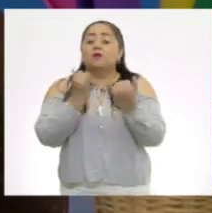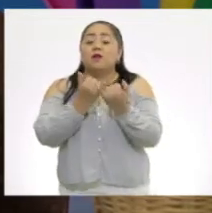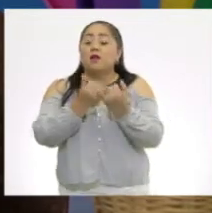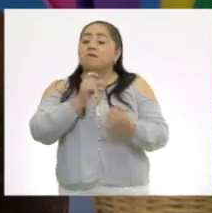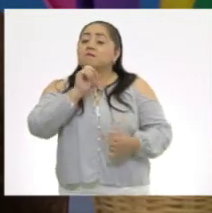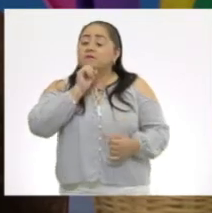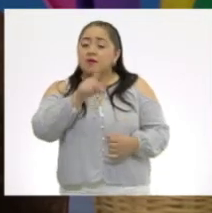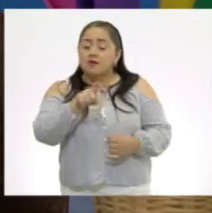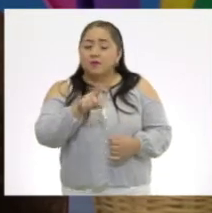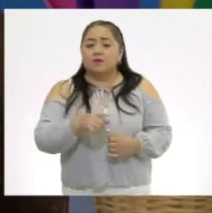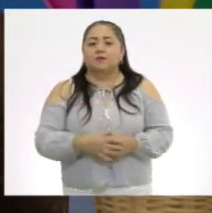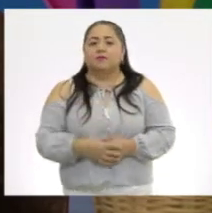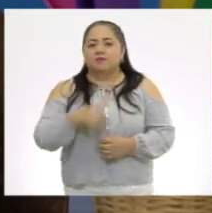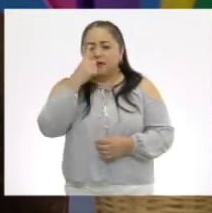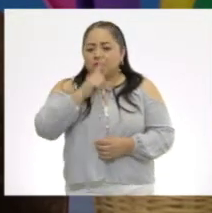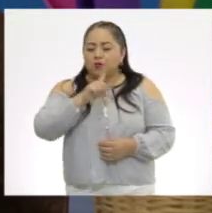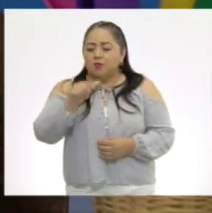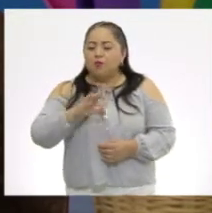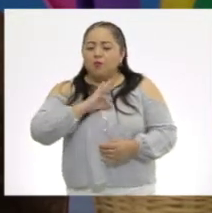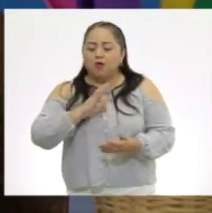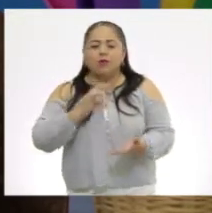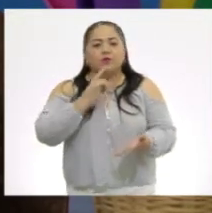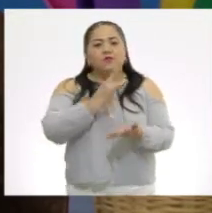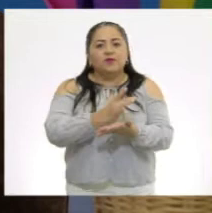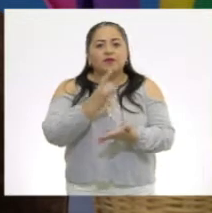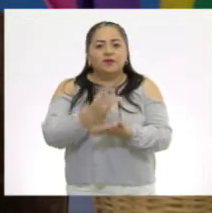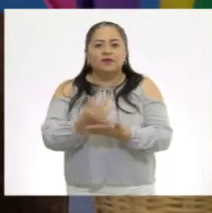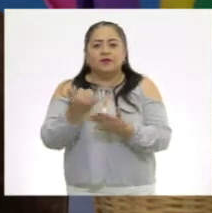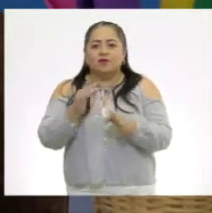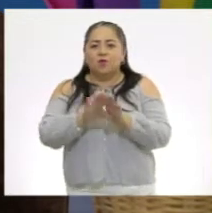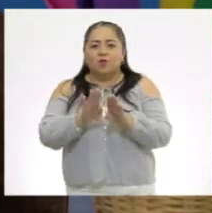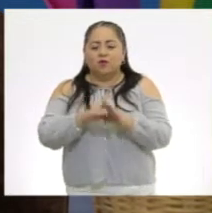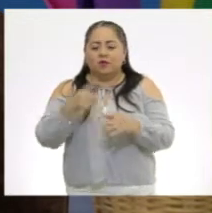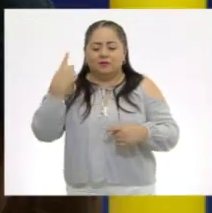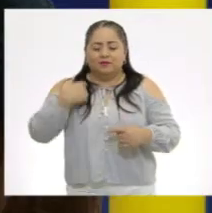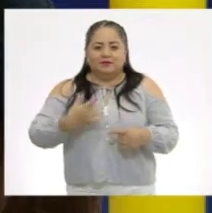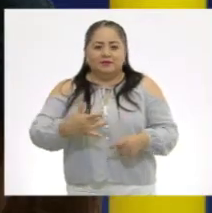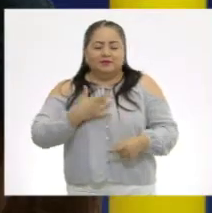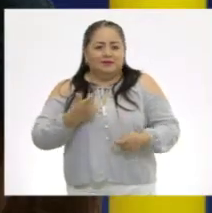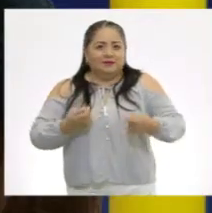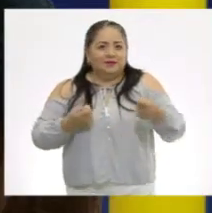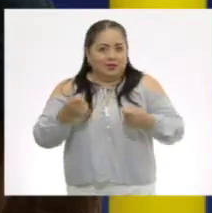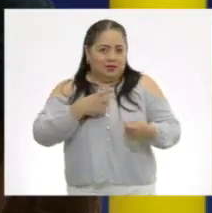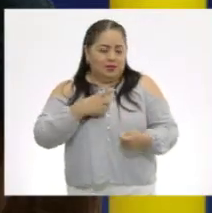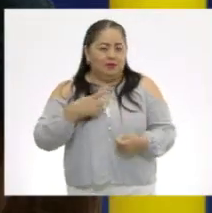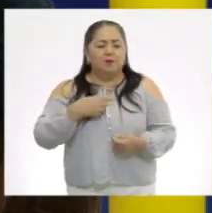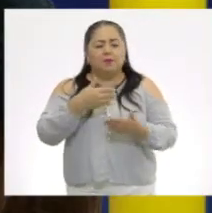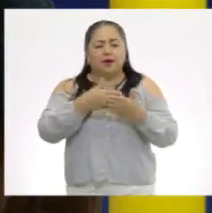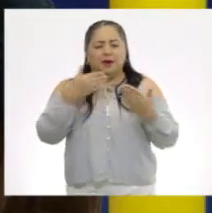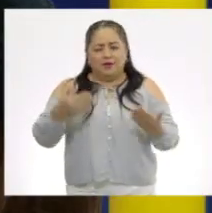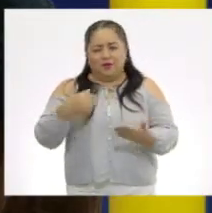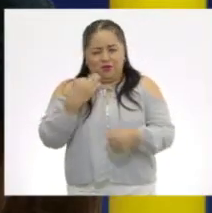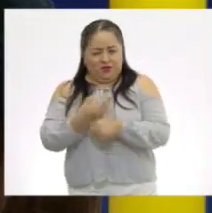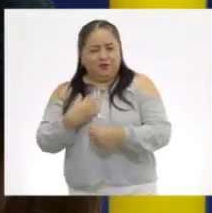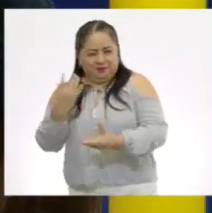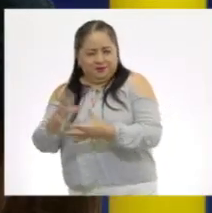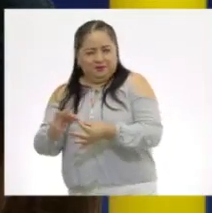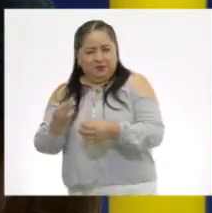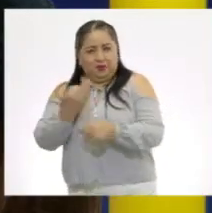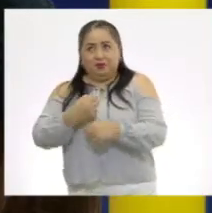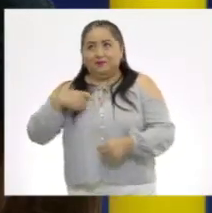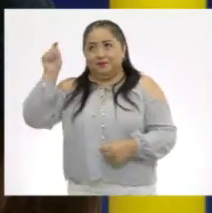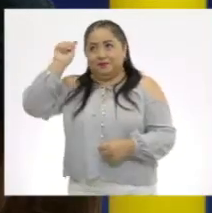También contribuimos a identificar y a regular nuestras emociones. ¿Qué les parece si mientras explico voy al